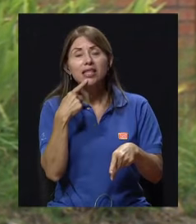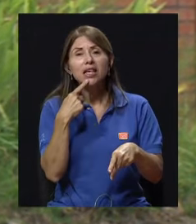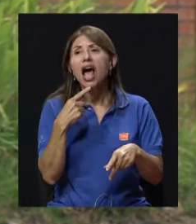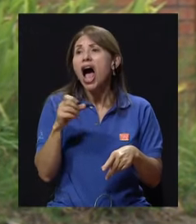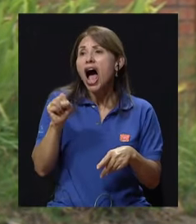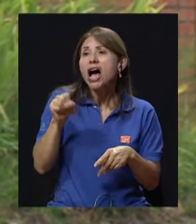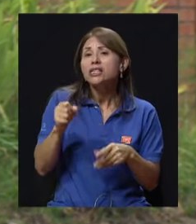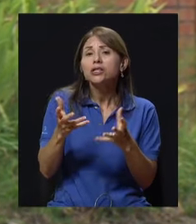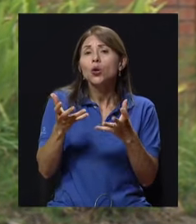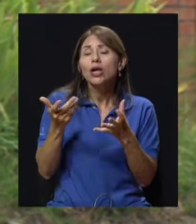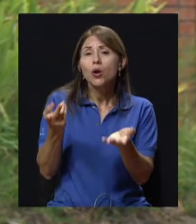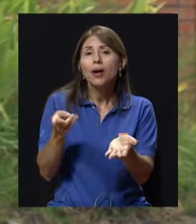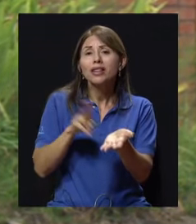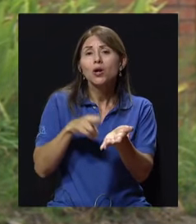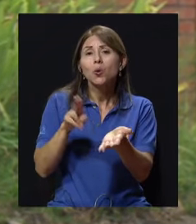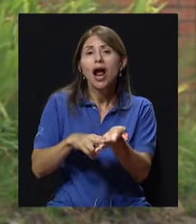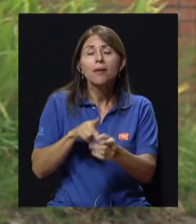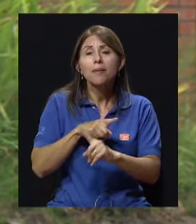mes para que me dé el dictamen.